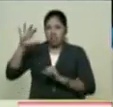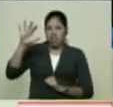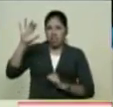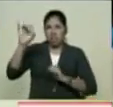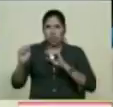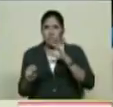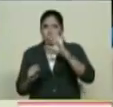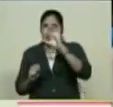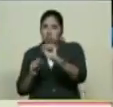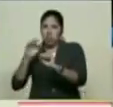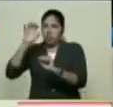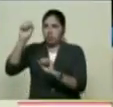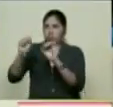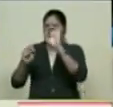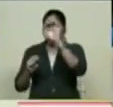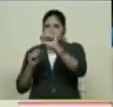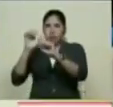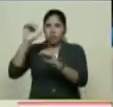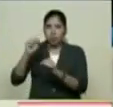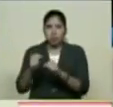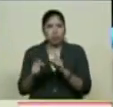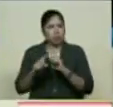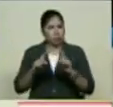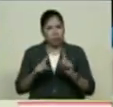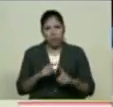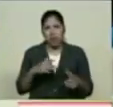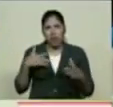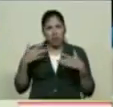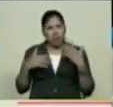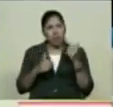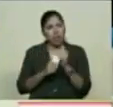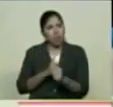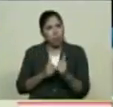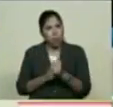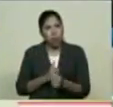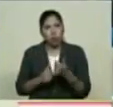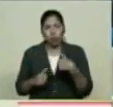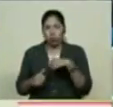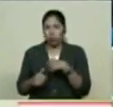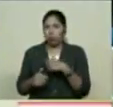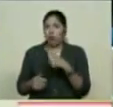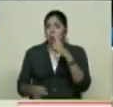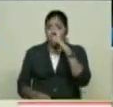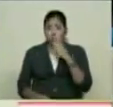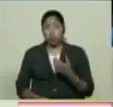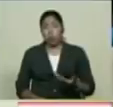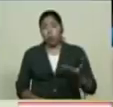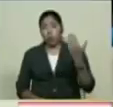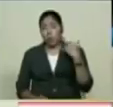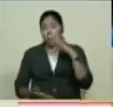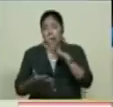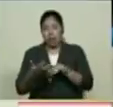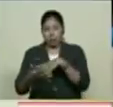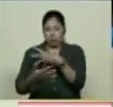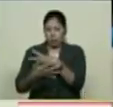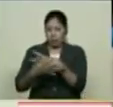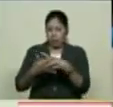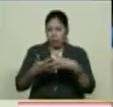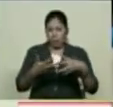Toda una actividad Que hemos venido Ya planificando Desde hace muchos años Con